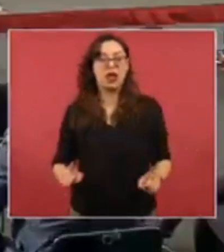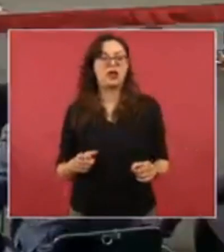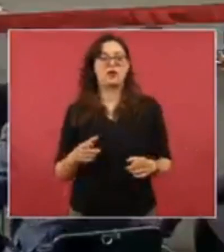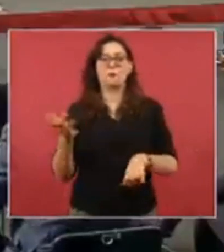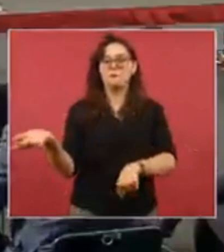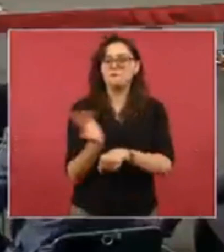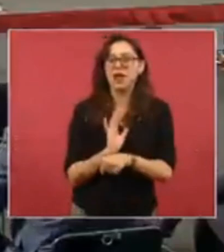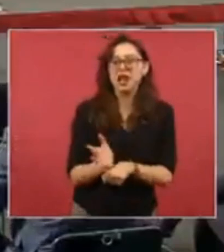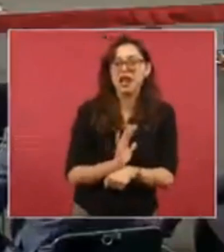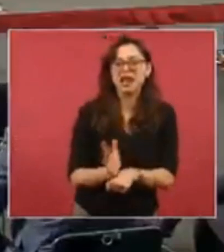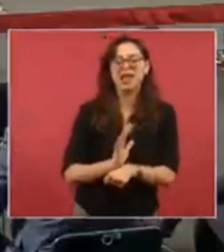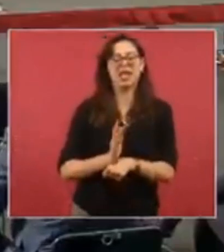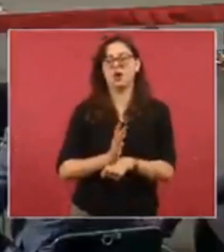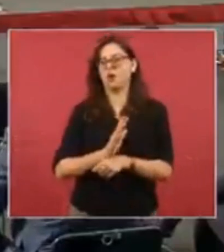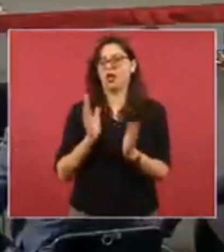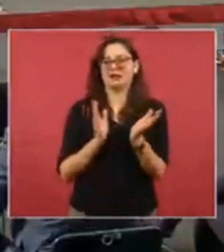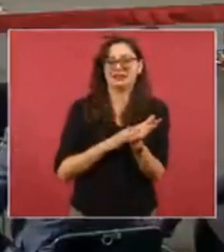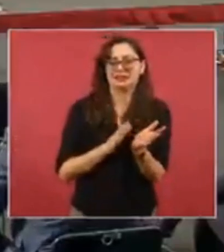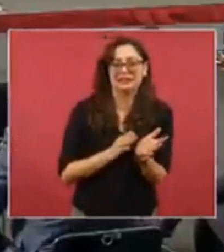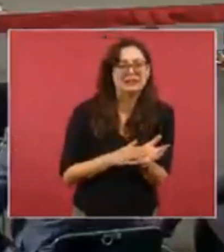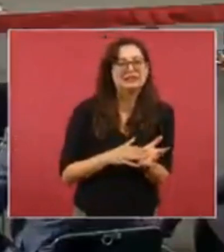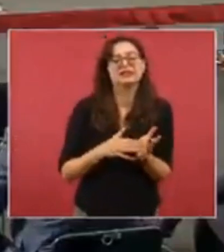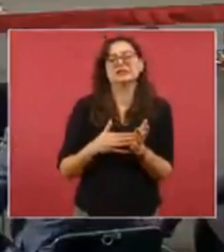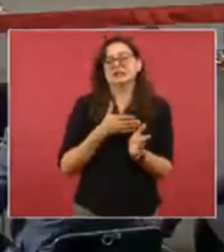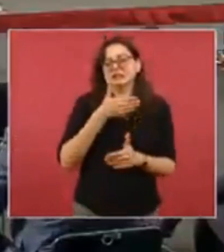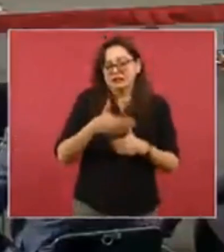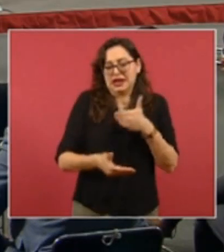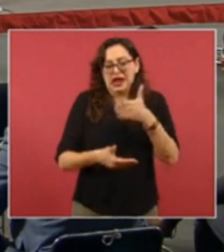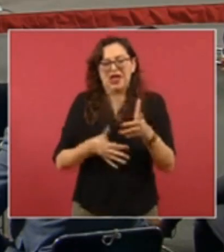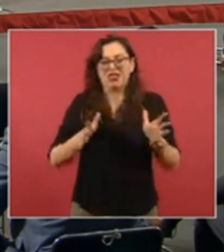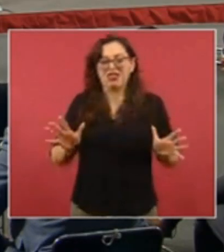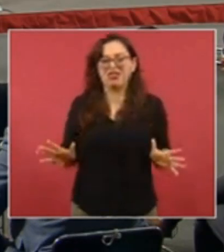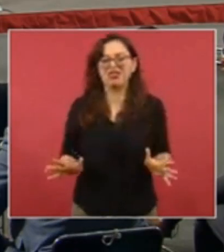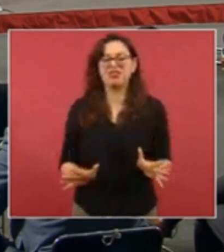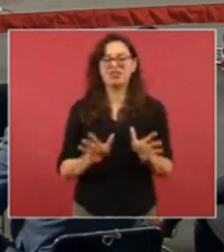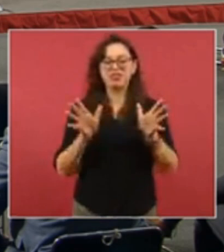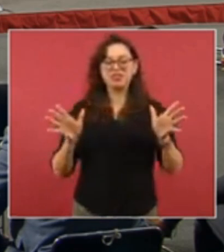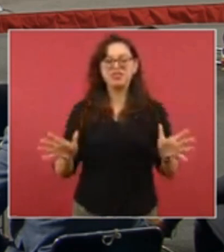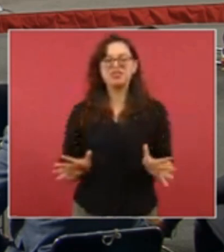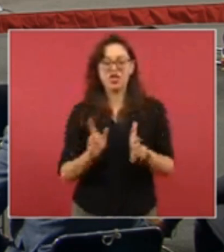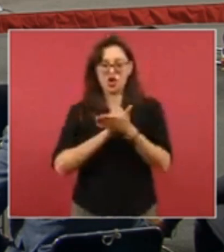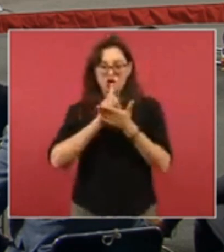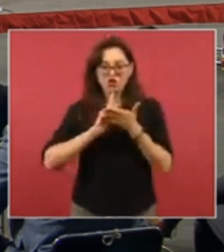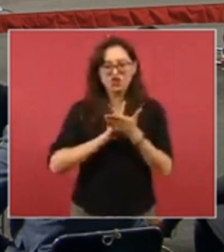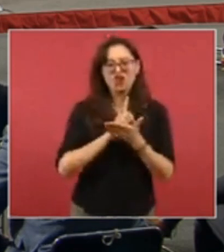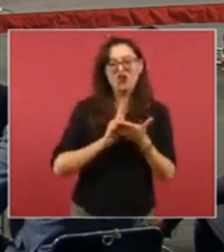para hacer apología de